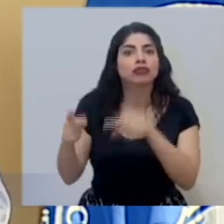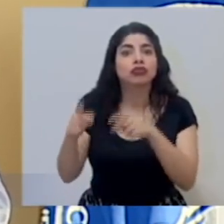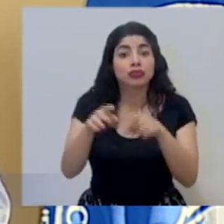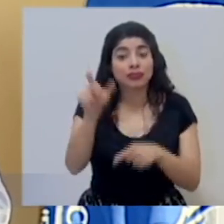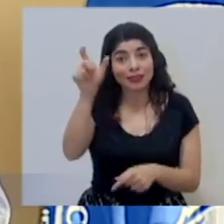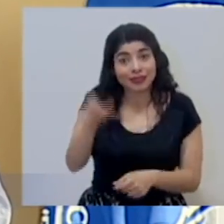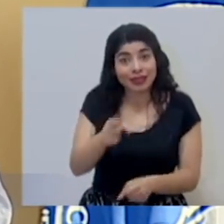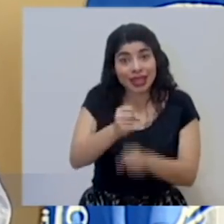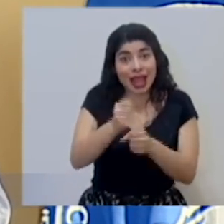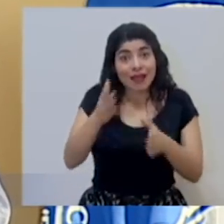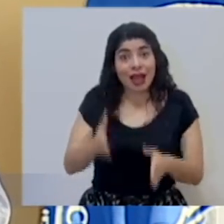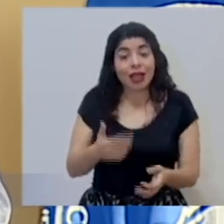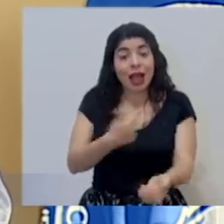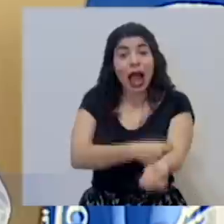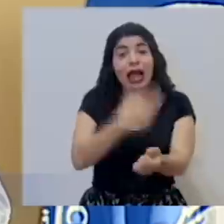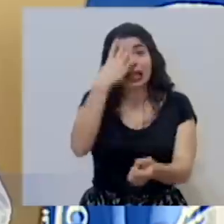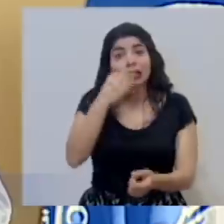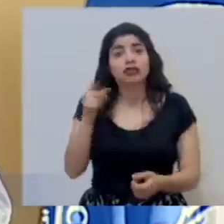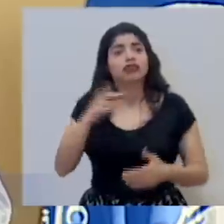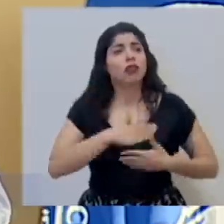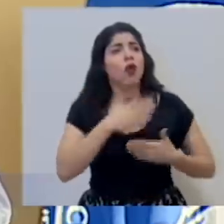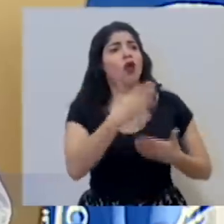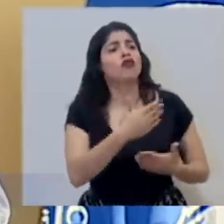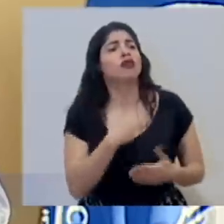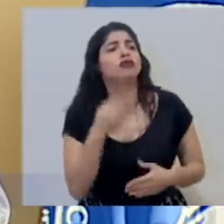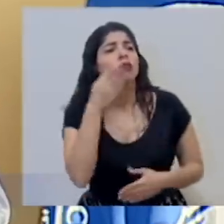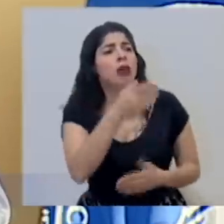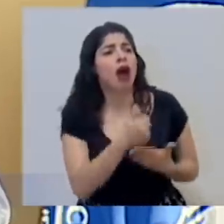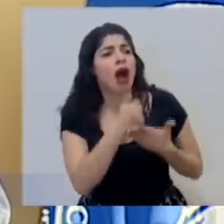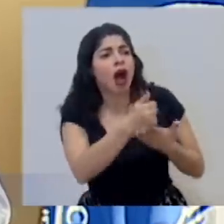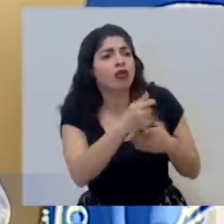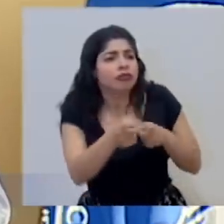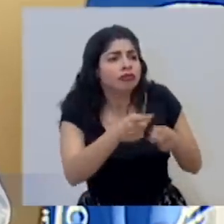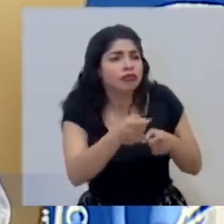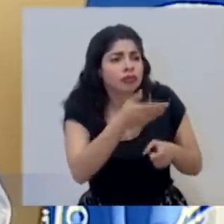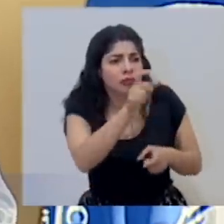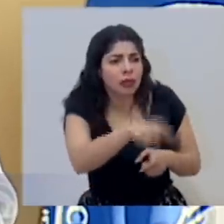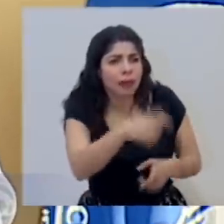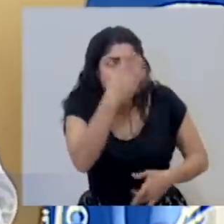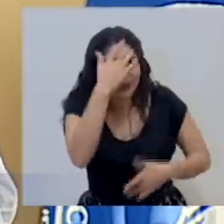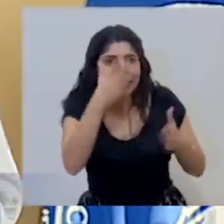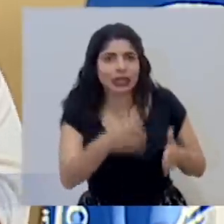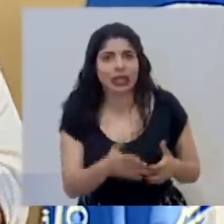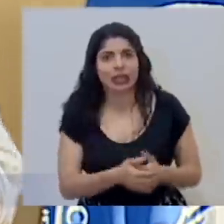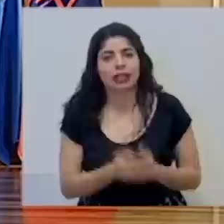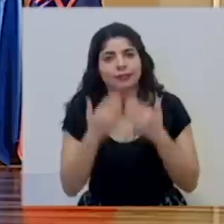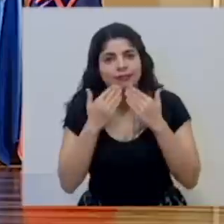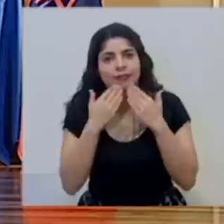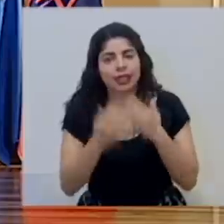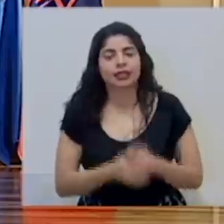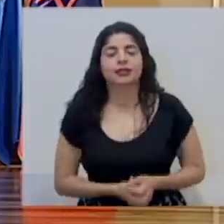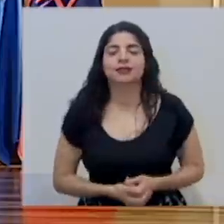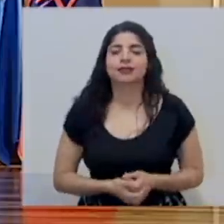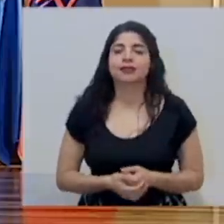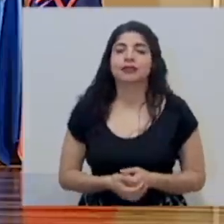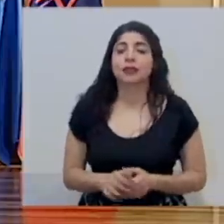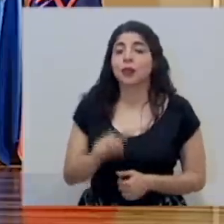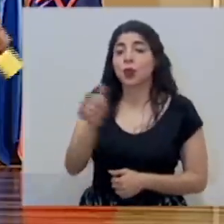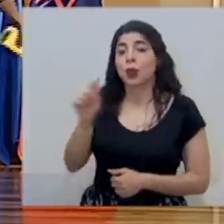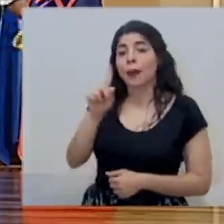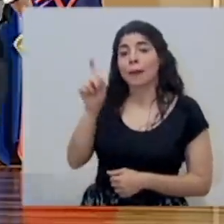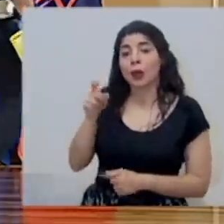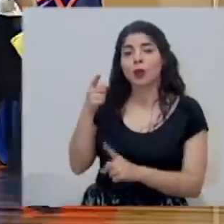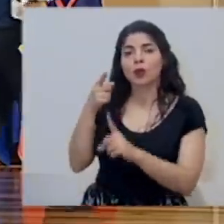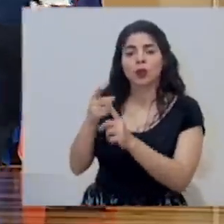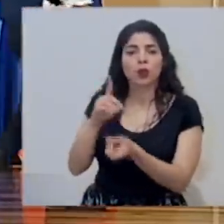anestesiólogos que se han ofrecido para ayudar en el manejo de este tipo de pacientes la siguiente consulta